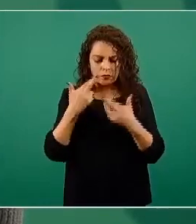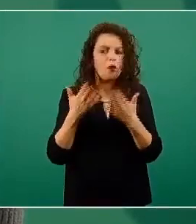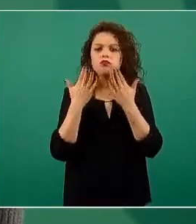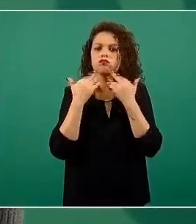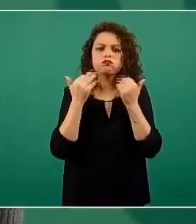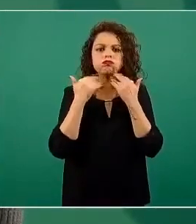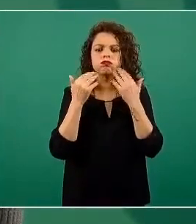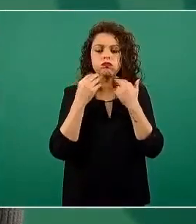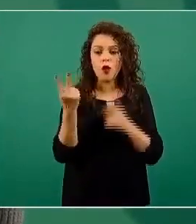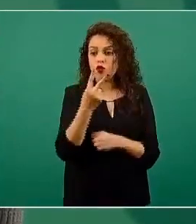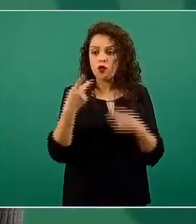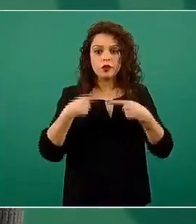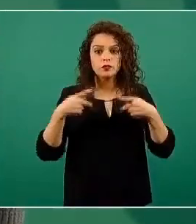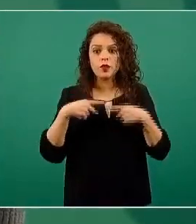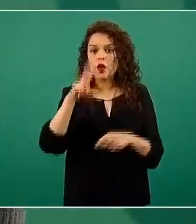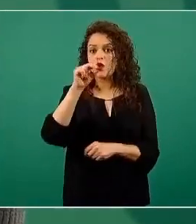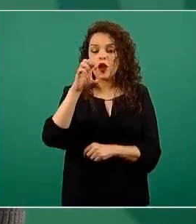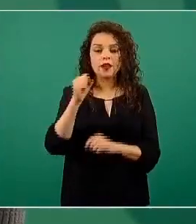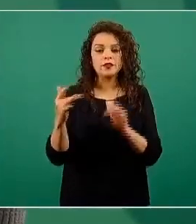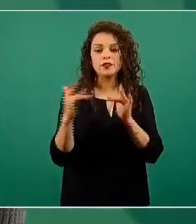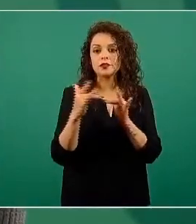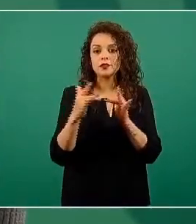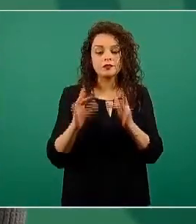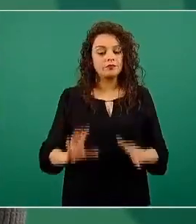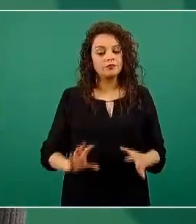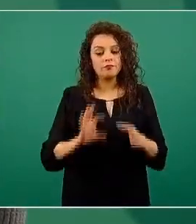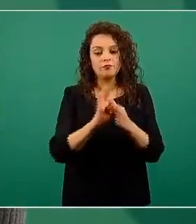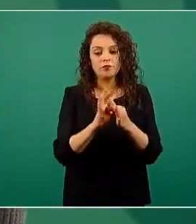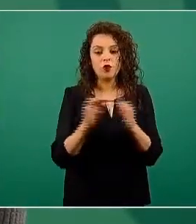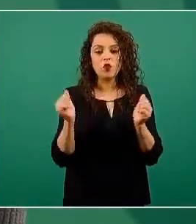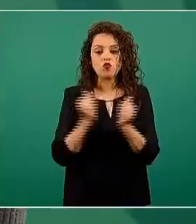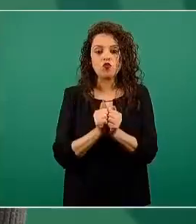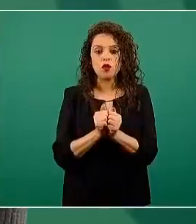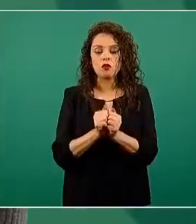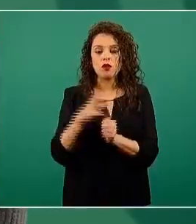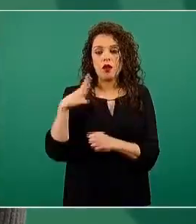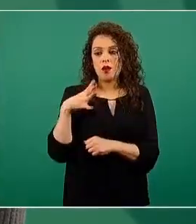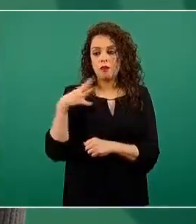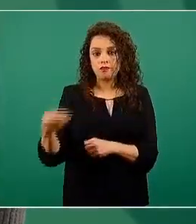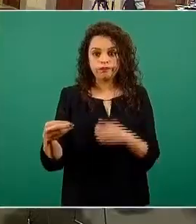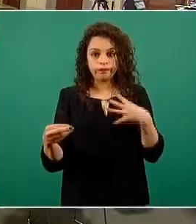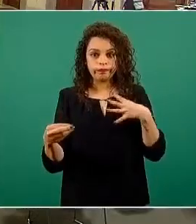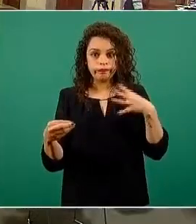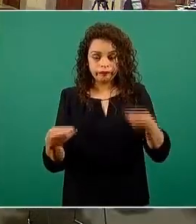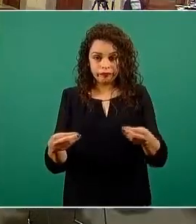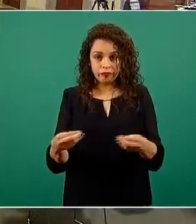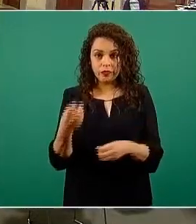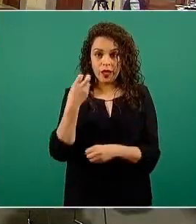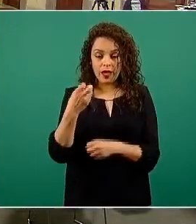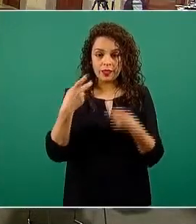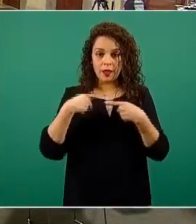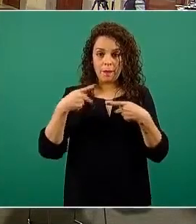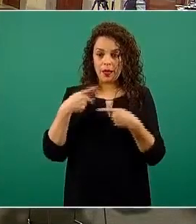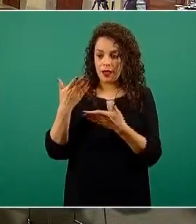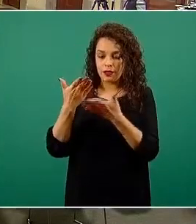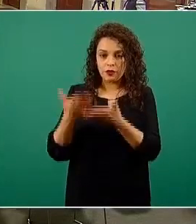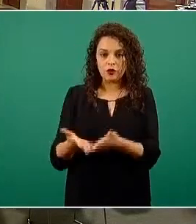no eran contactos o no eran casos asociados a un contagio del paciente